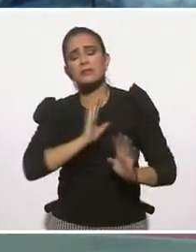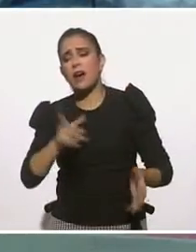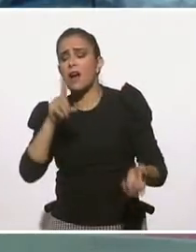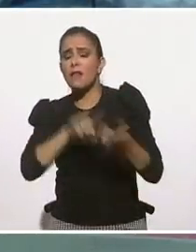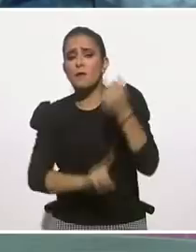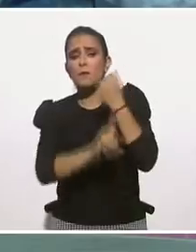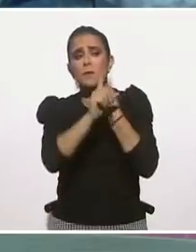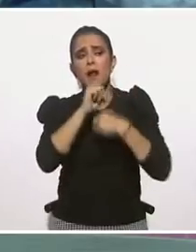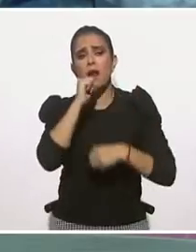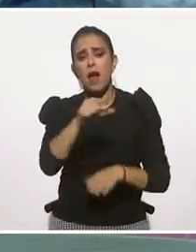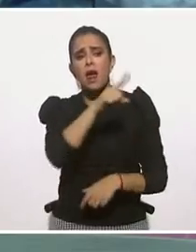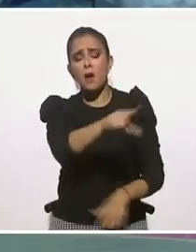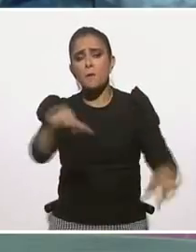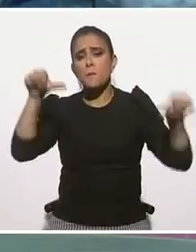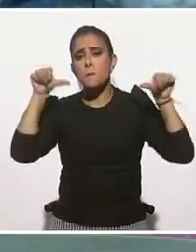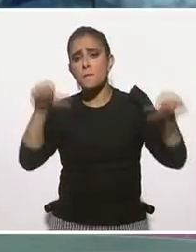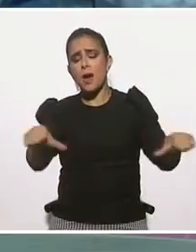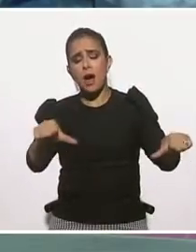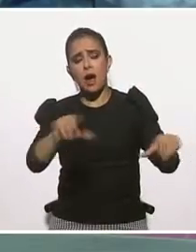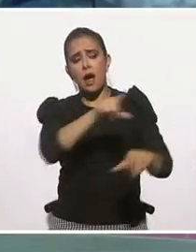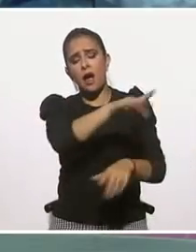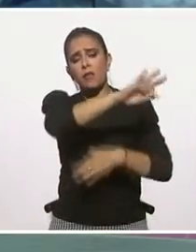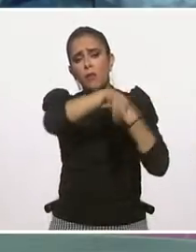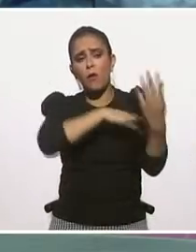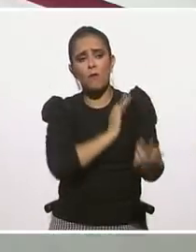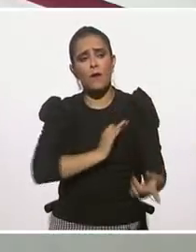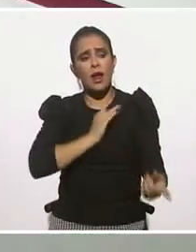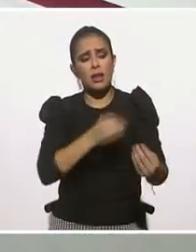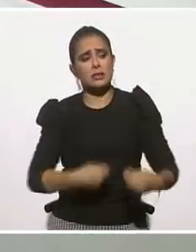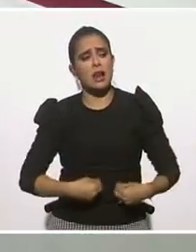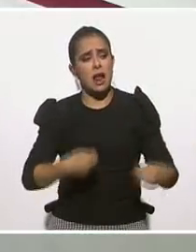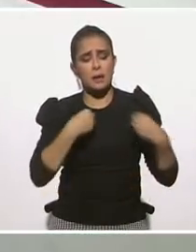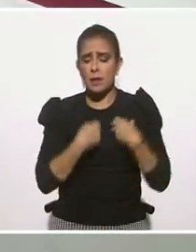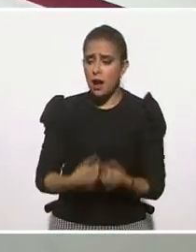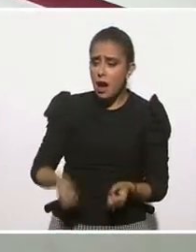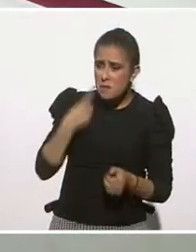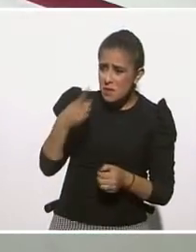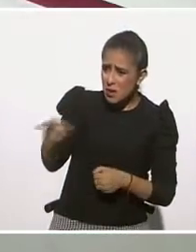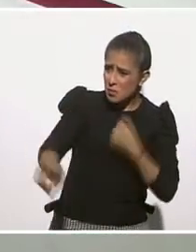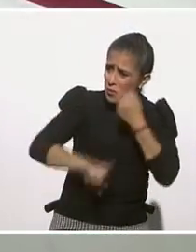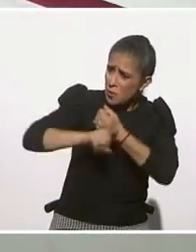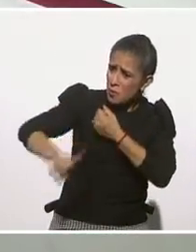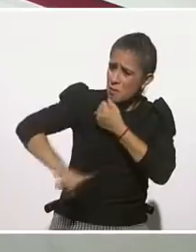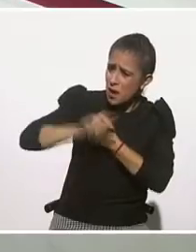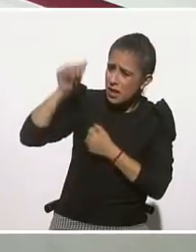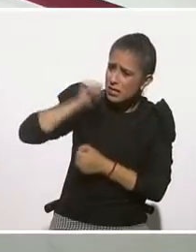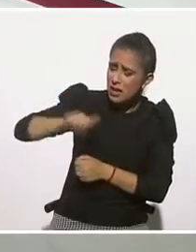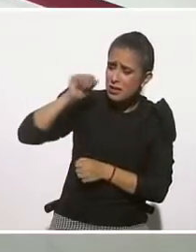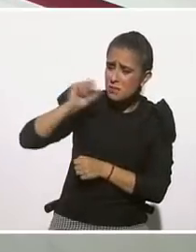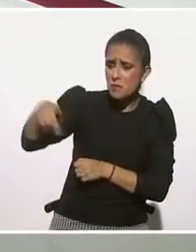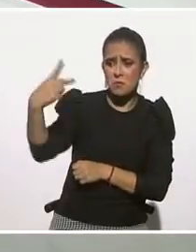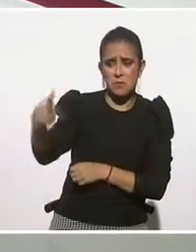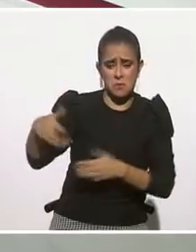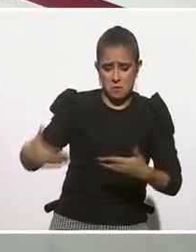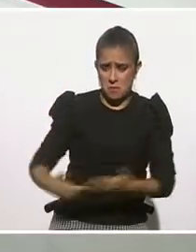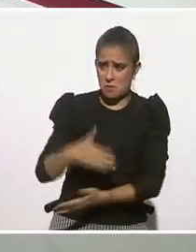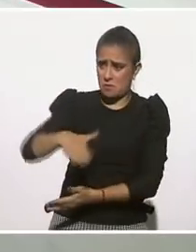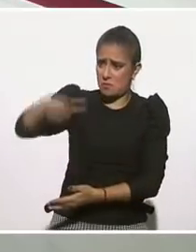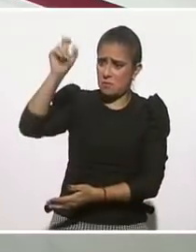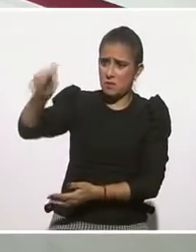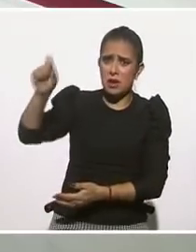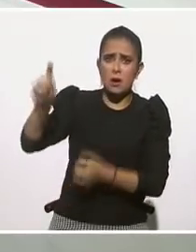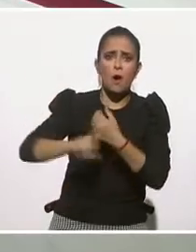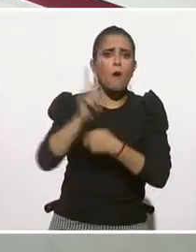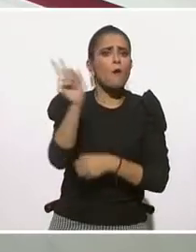Fernando vino estrellado. Pero si lo vemos como proceso, recuerden en casa que van a poder ubicarse. Y el tema genético y el tema del estrés, determinantemente, es